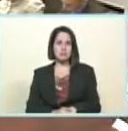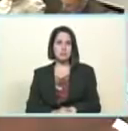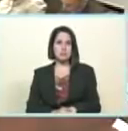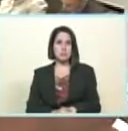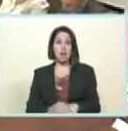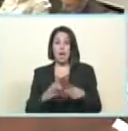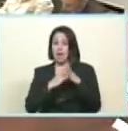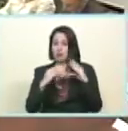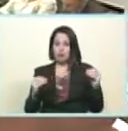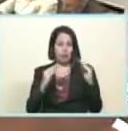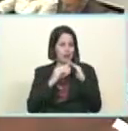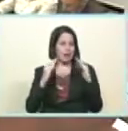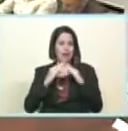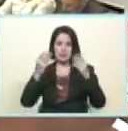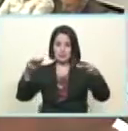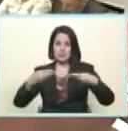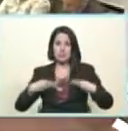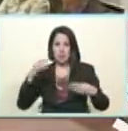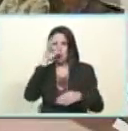a todos los hogares